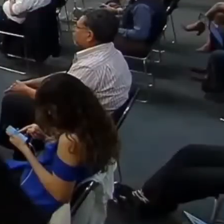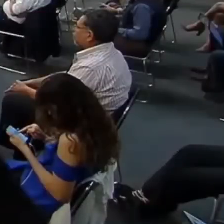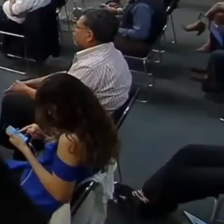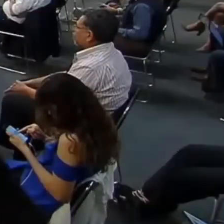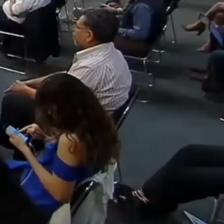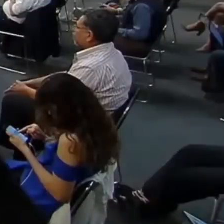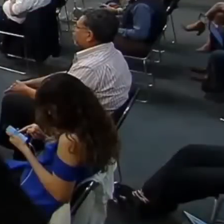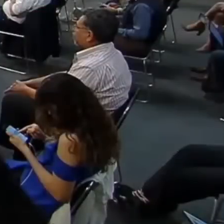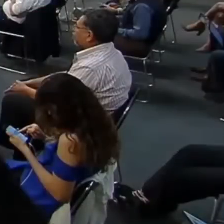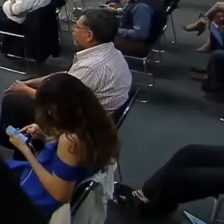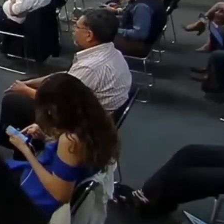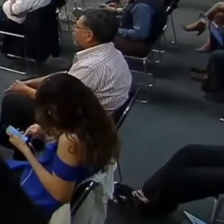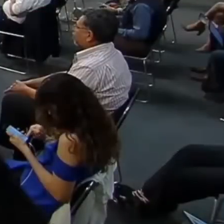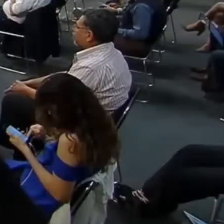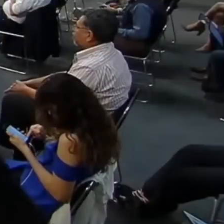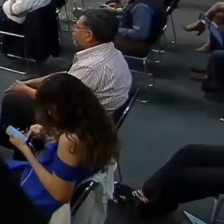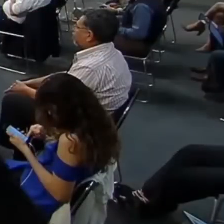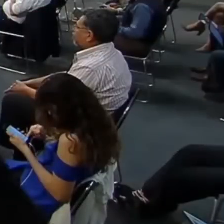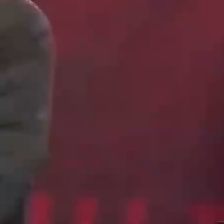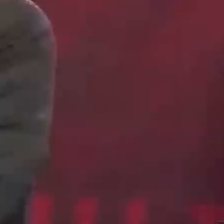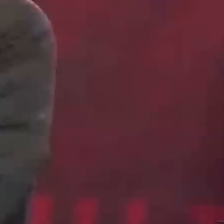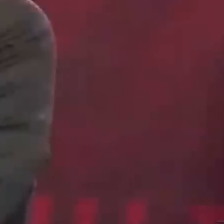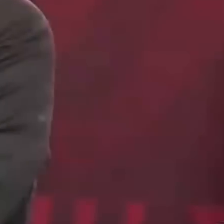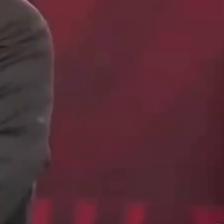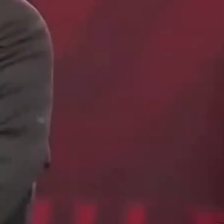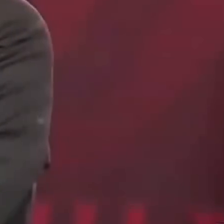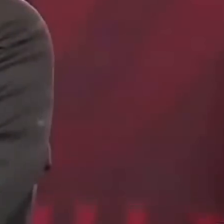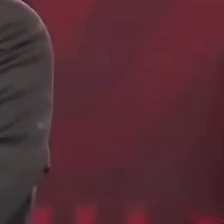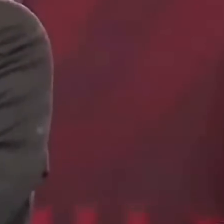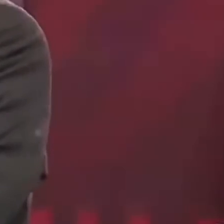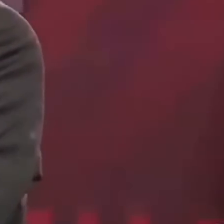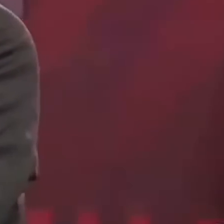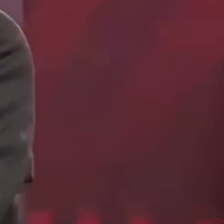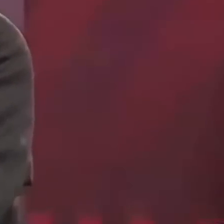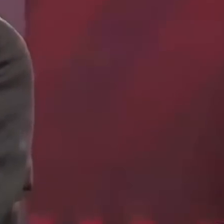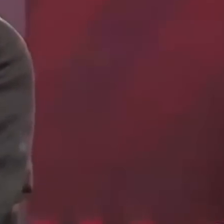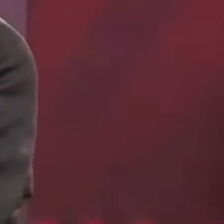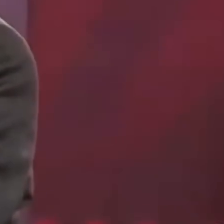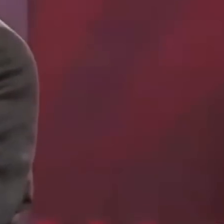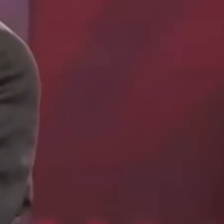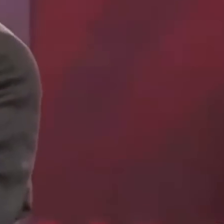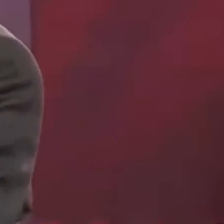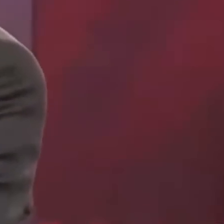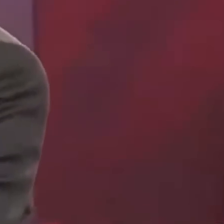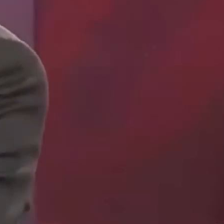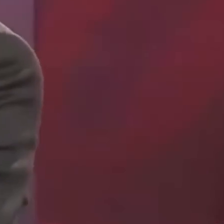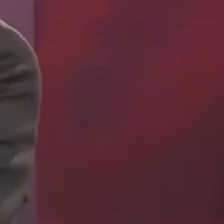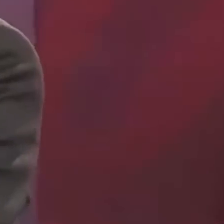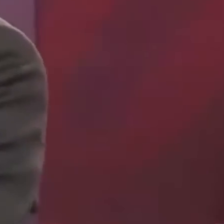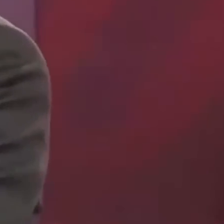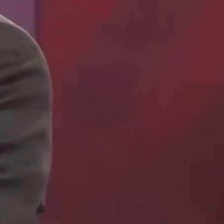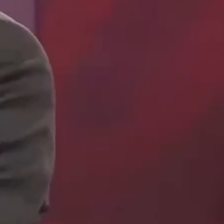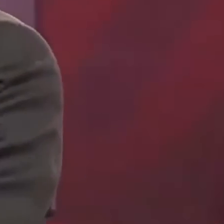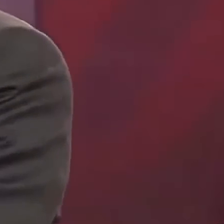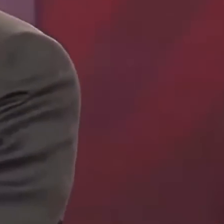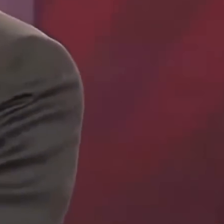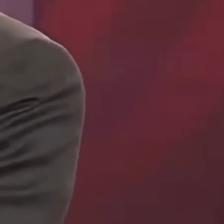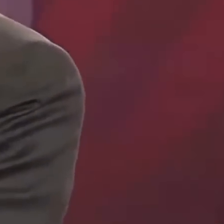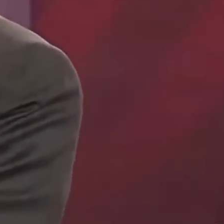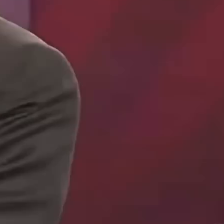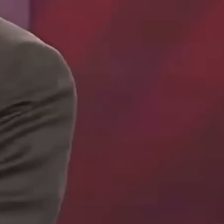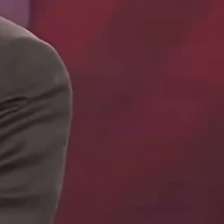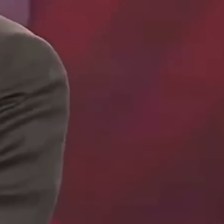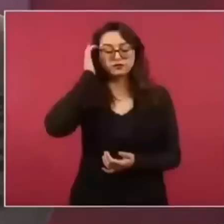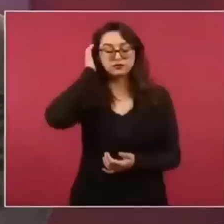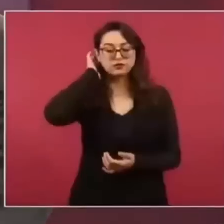los que traen una campaña en contra del gobierno